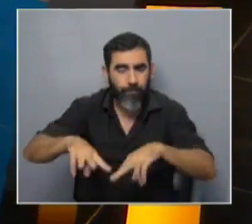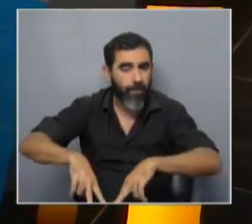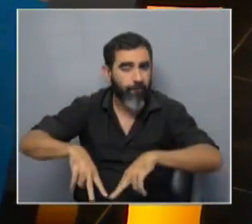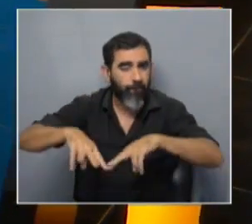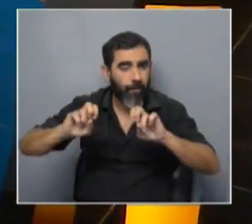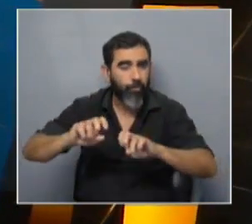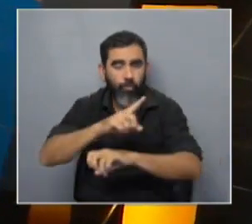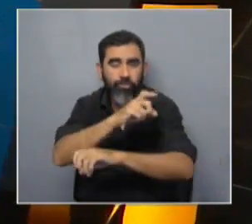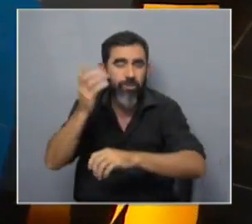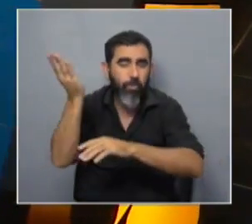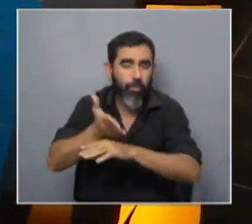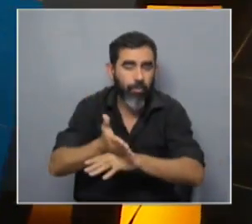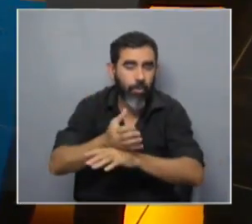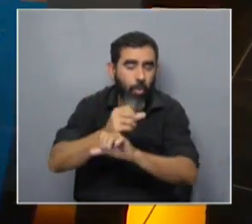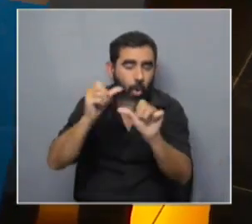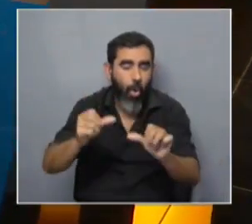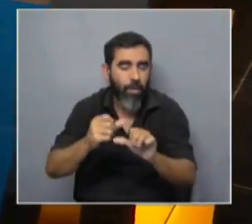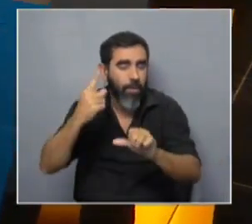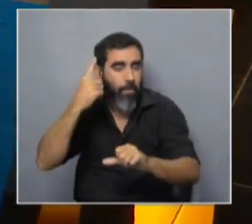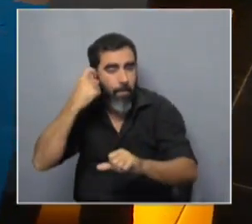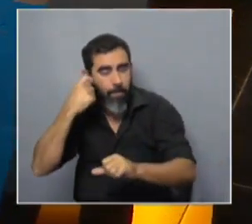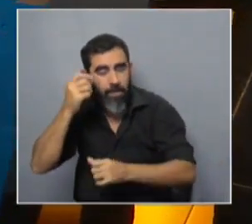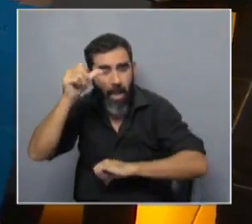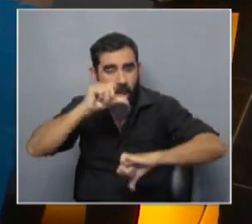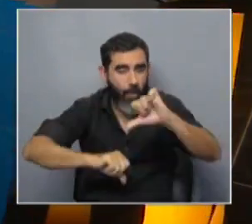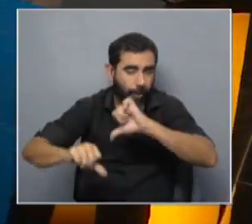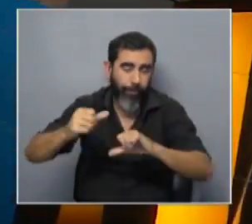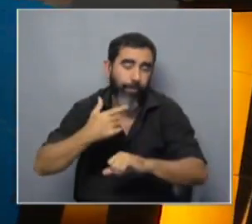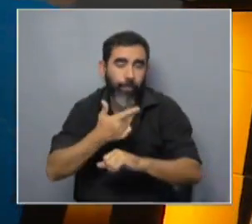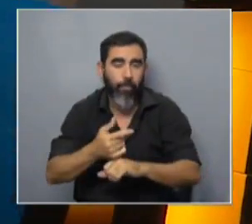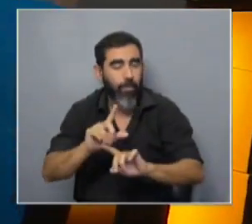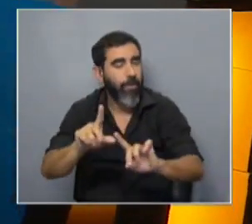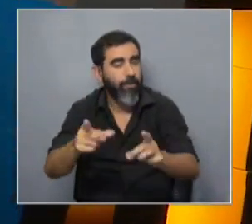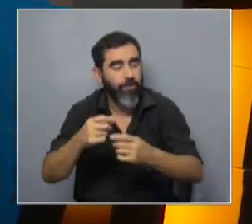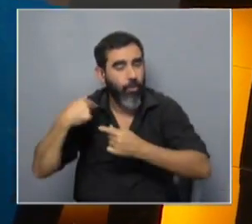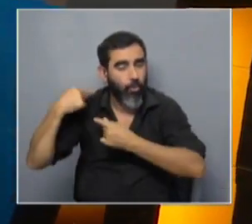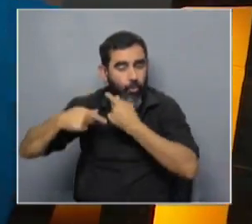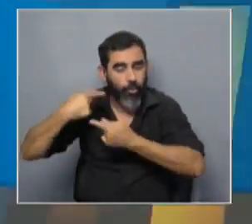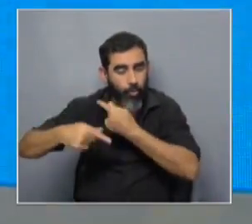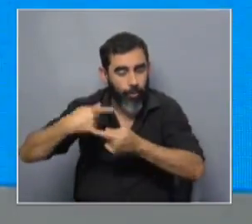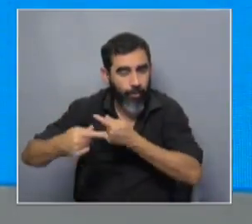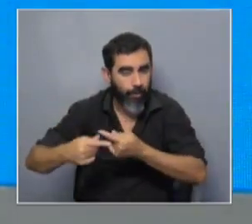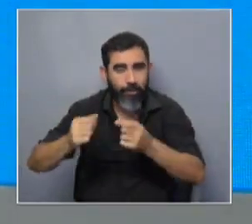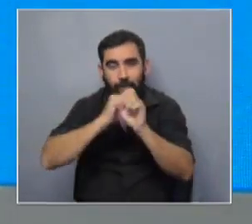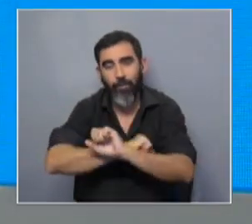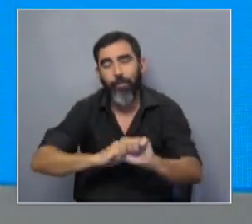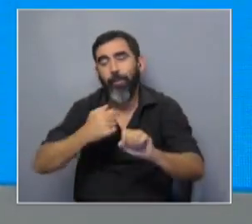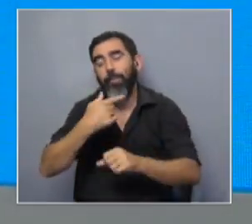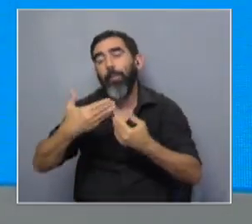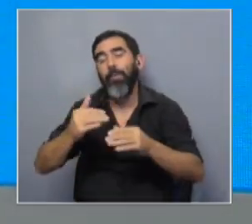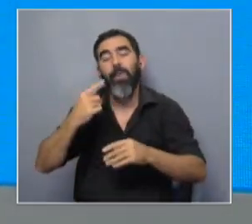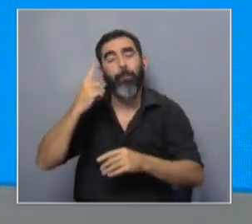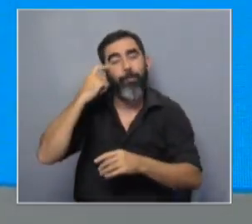mismo llevar a cabo un experimento en el laboratorio tienes que tener continuidad es decir tú no puedes empezar un